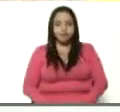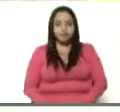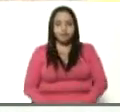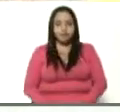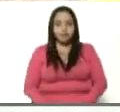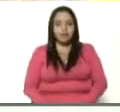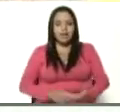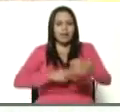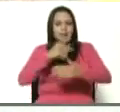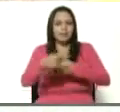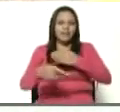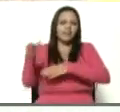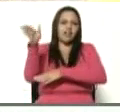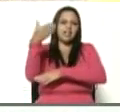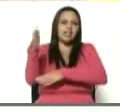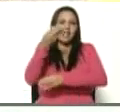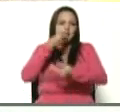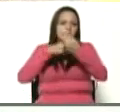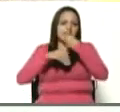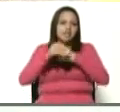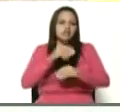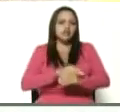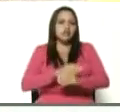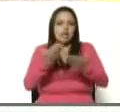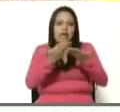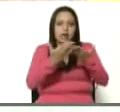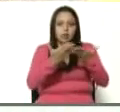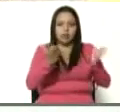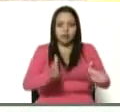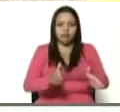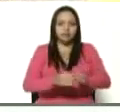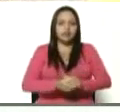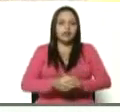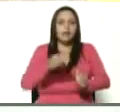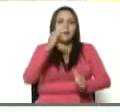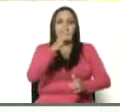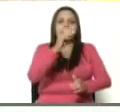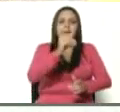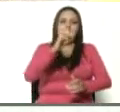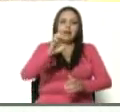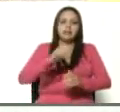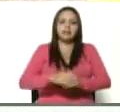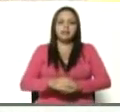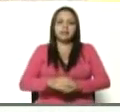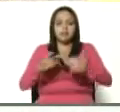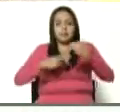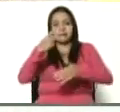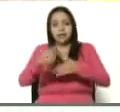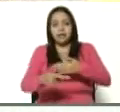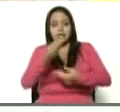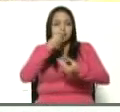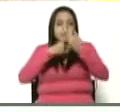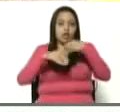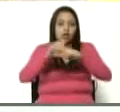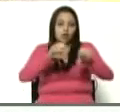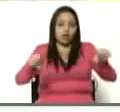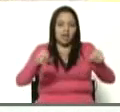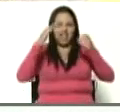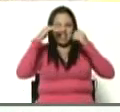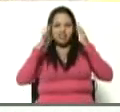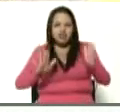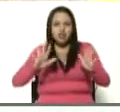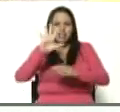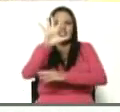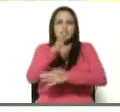programa bandera de alimentación escolar. El PAE. Programa de alimentación escolar. Que atiende a 5